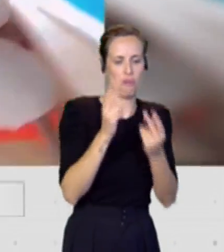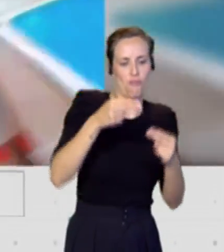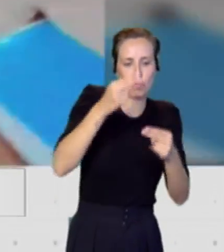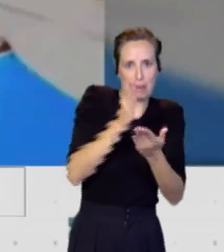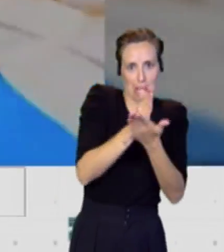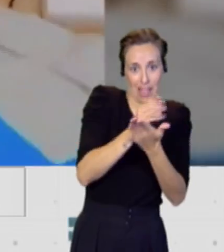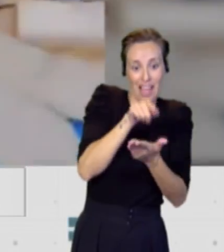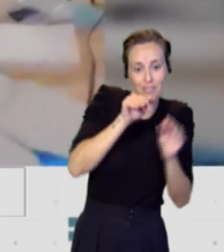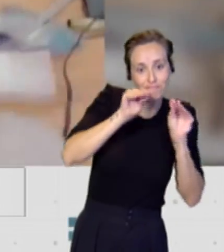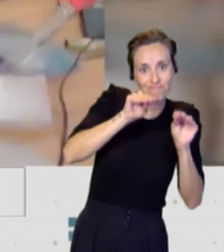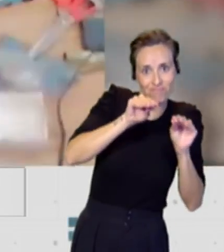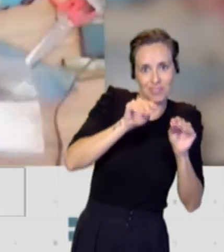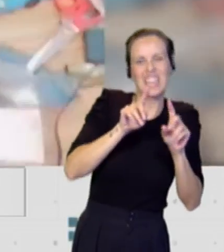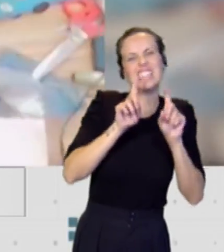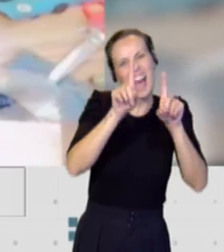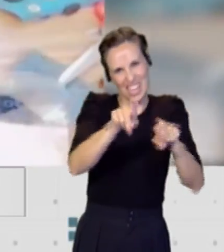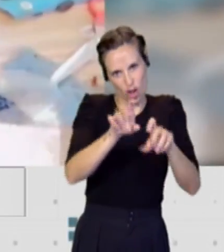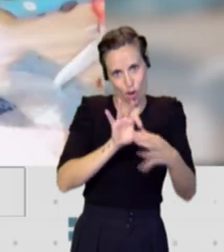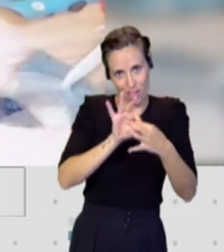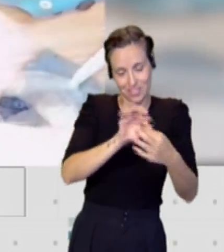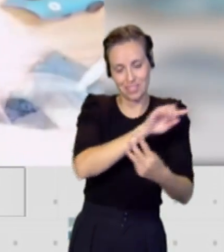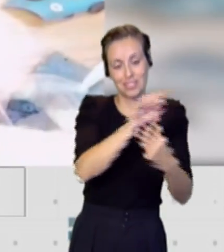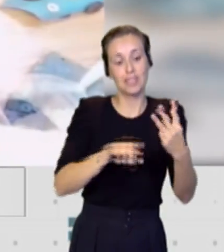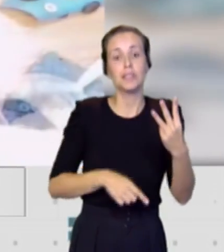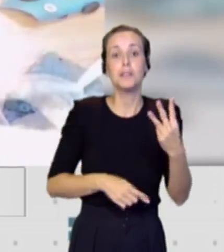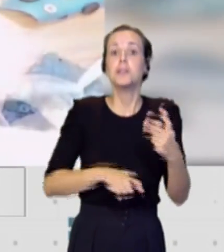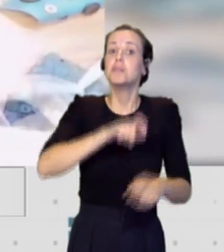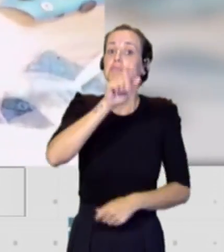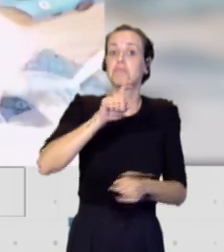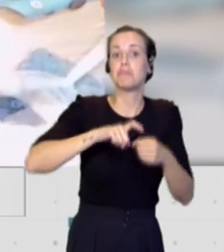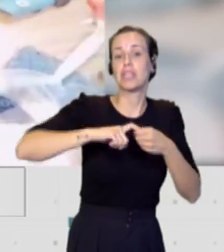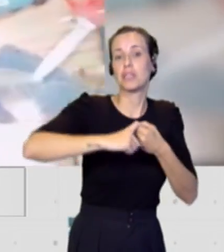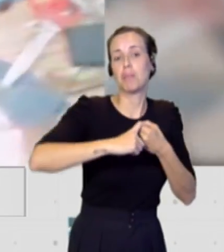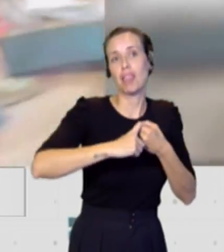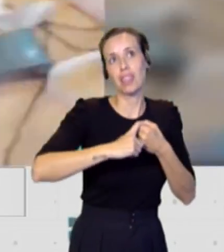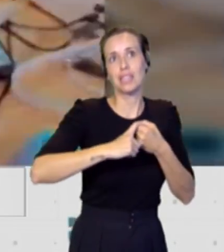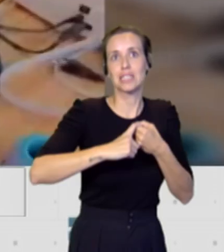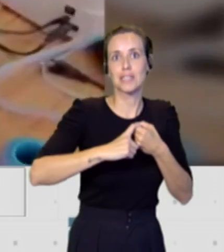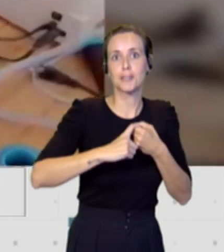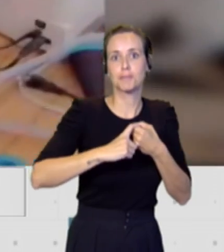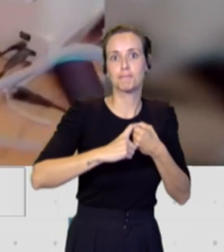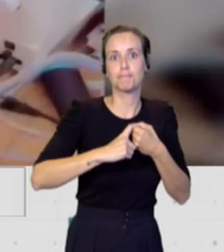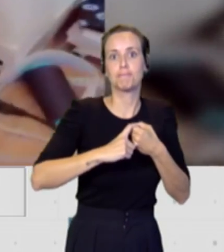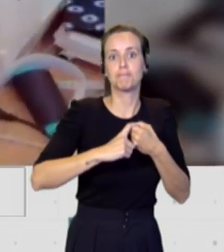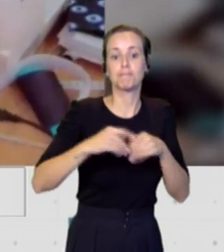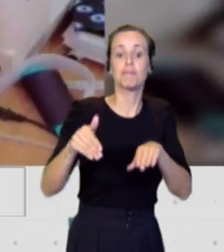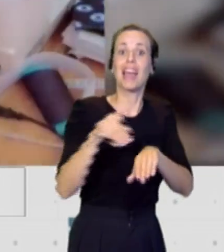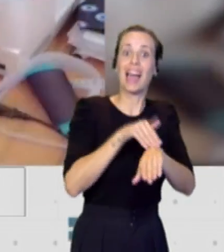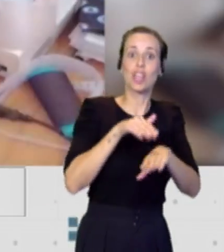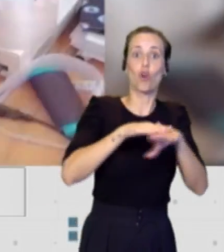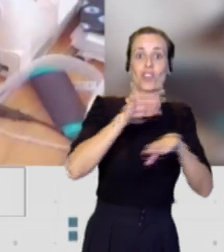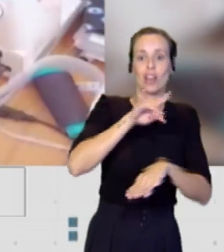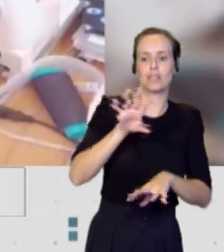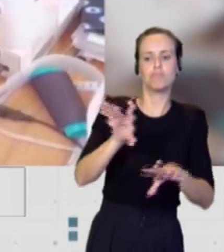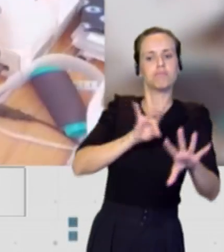participantes fueron previamente seleccionados por el gobierno de Canarias para